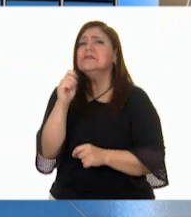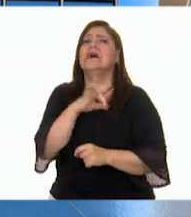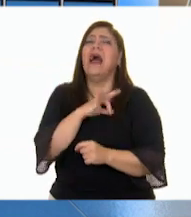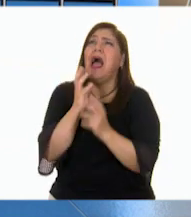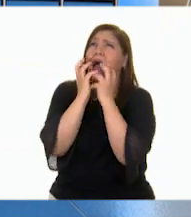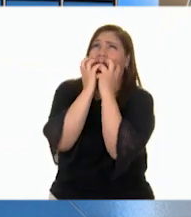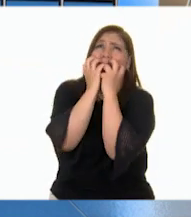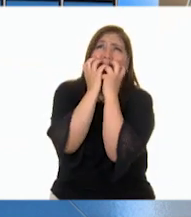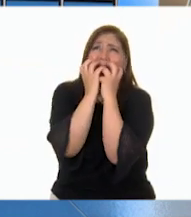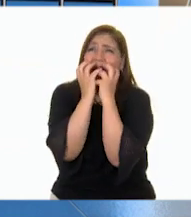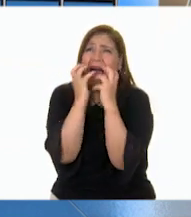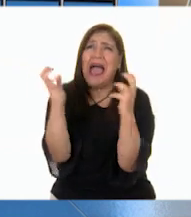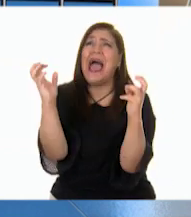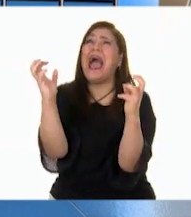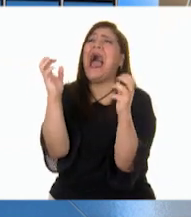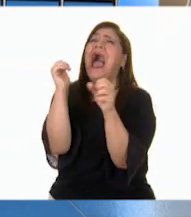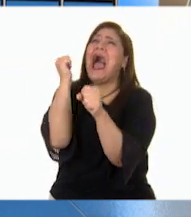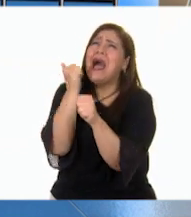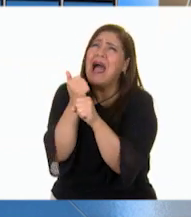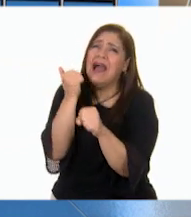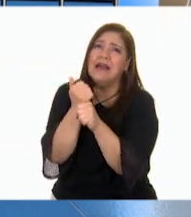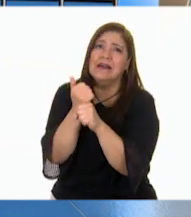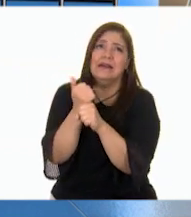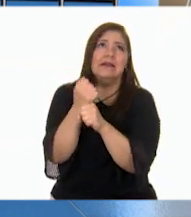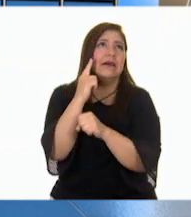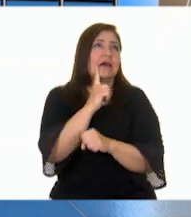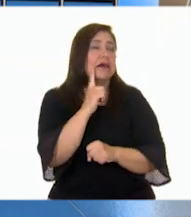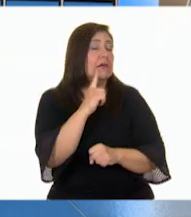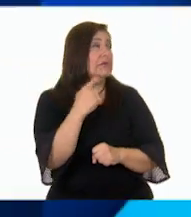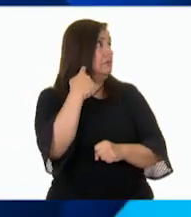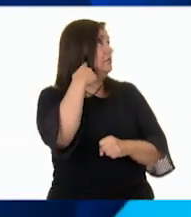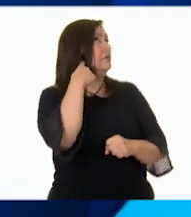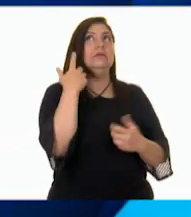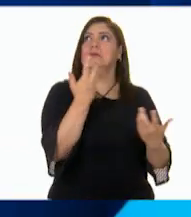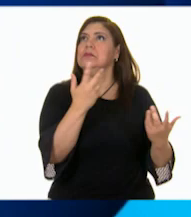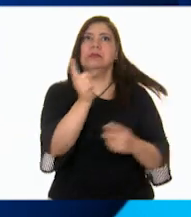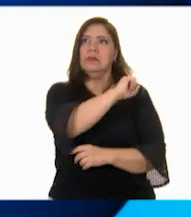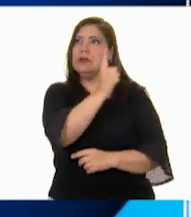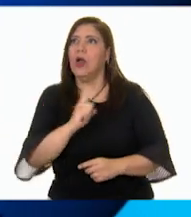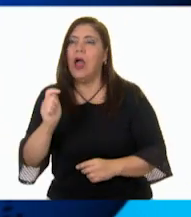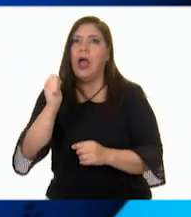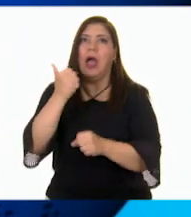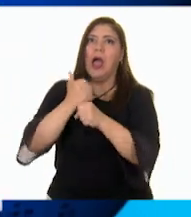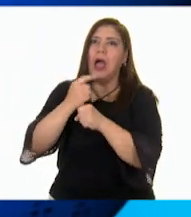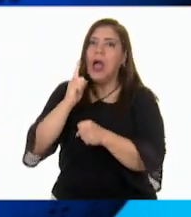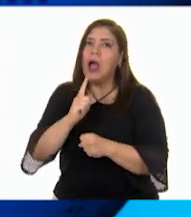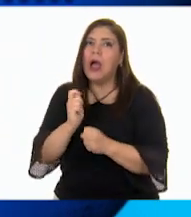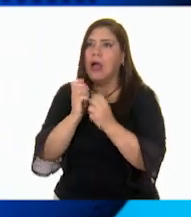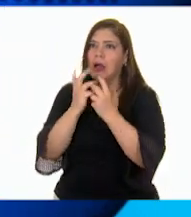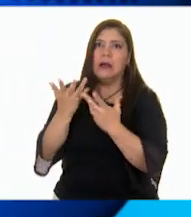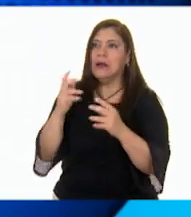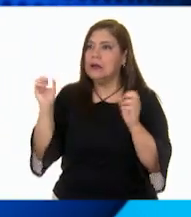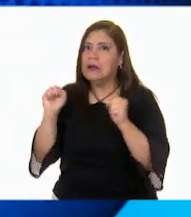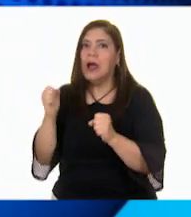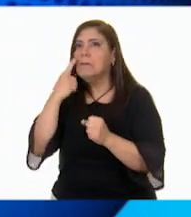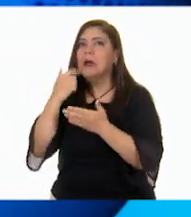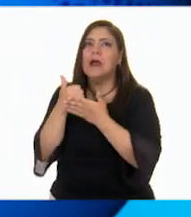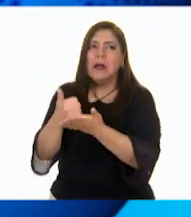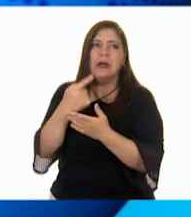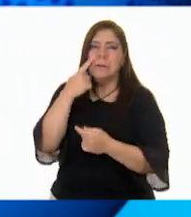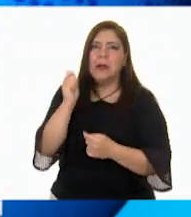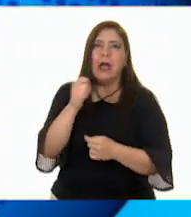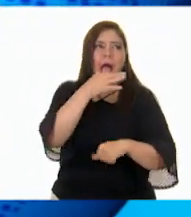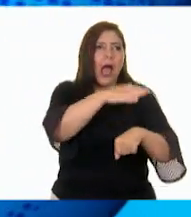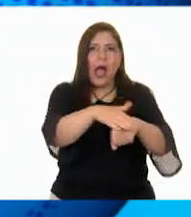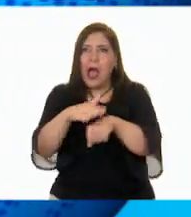grité muy muy fuerte a mi abuela. Mi abuela escuchó mis gritos y corrió a ayudarme. Sé que hice mal en subirme al árbol sin avisar a